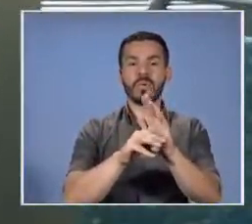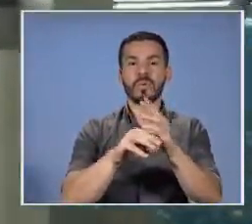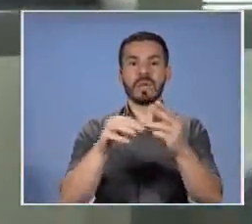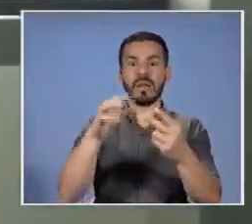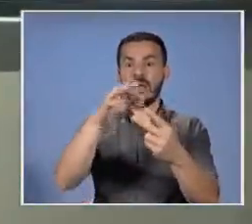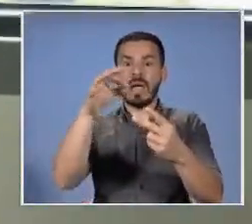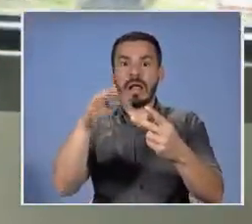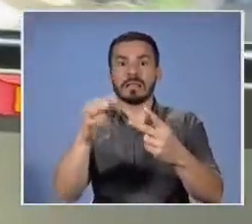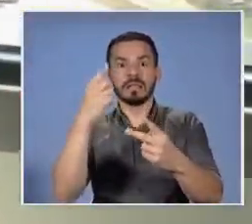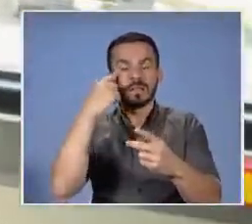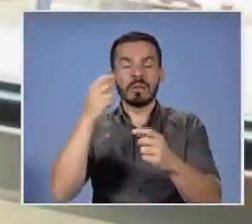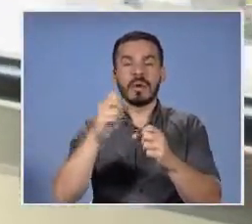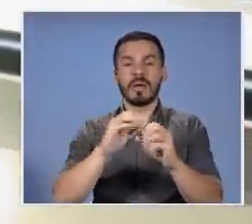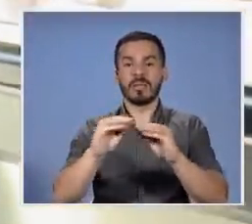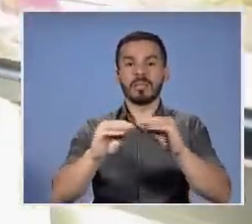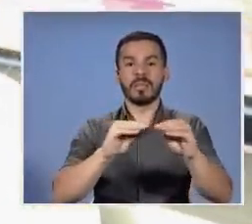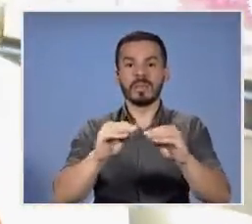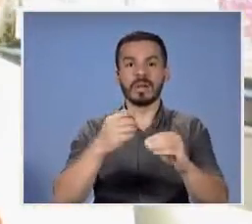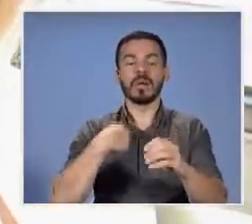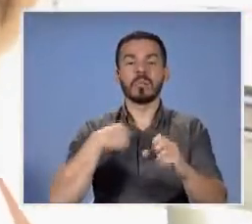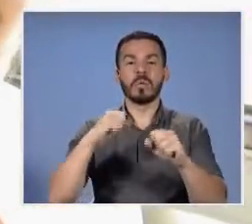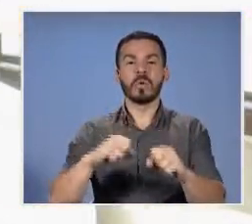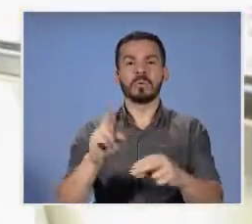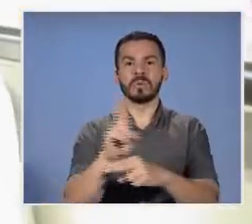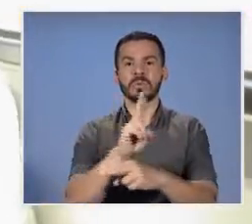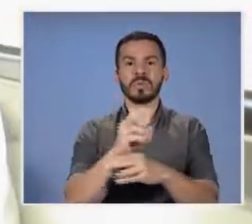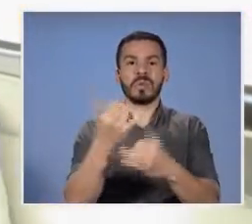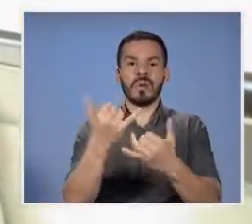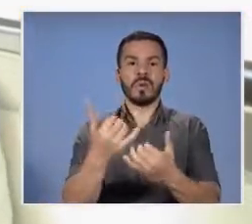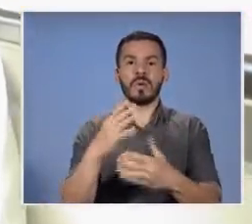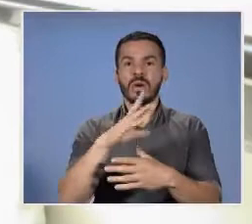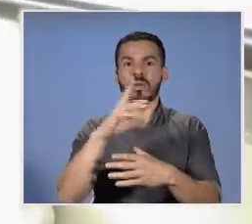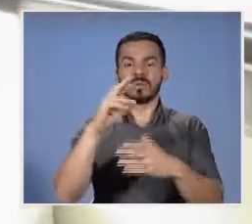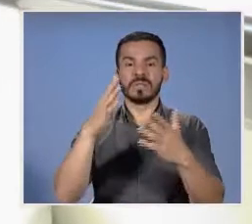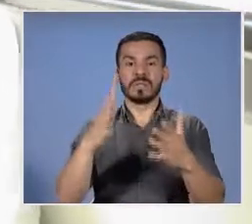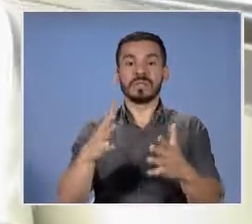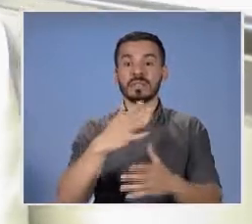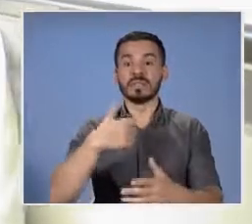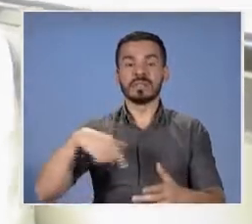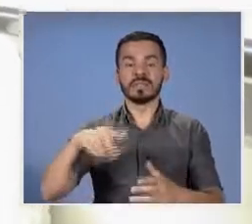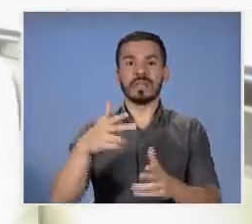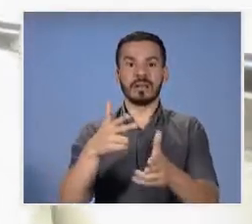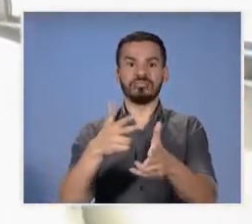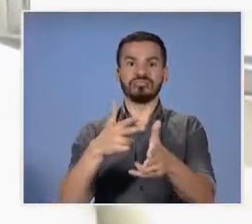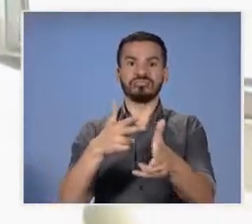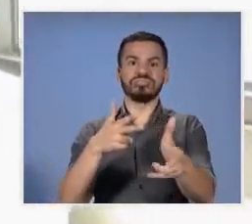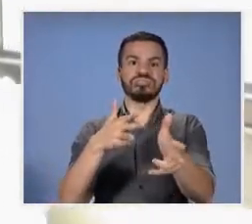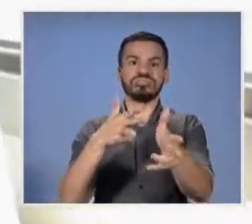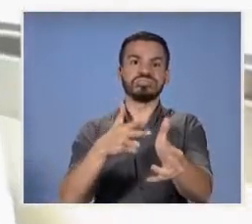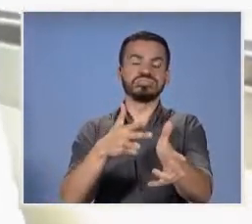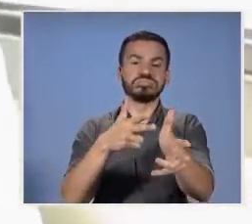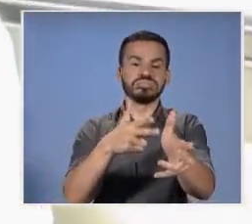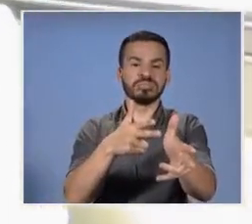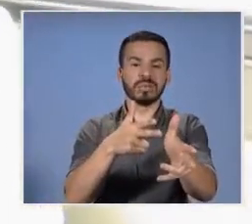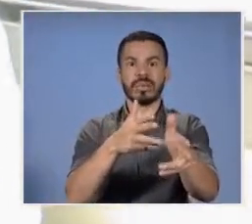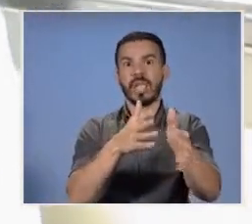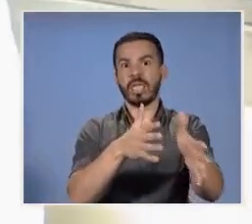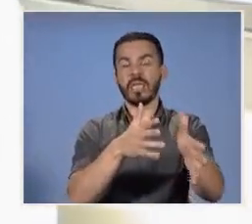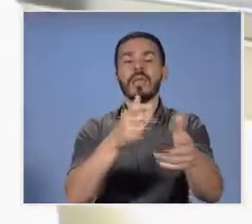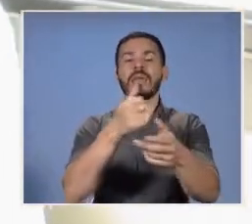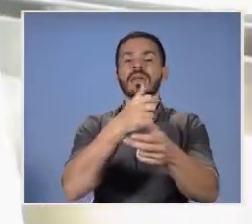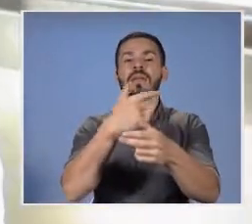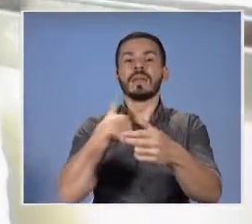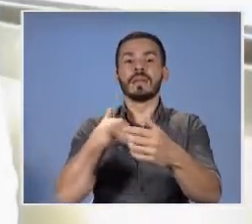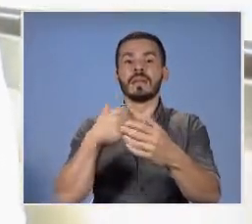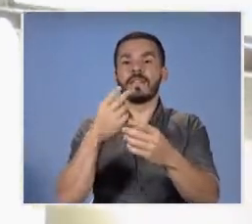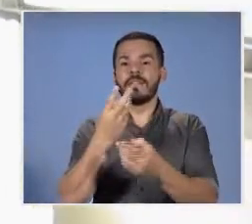transporte que podemos empezar a emplear los costarricenses en un momento en que las presas y la falta de resolución